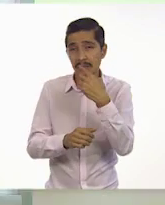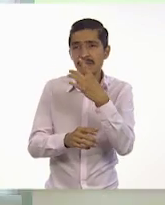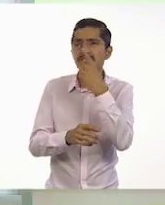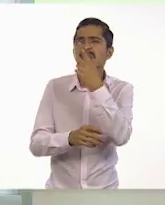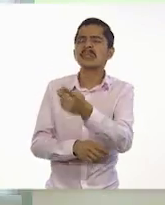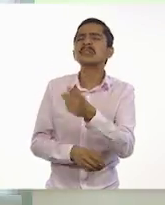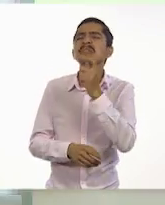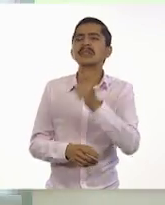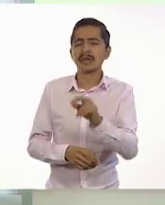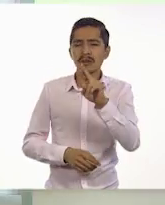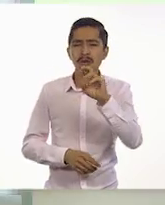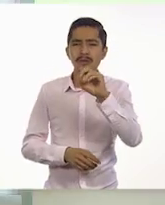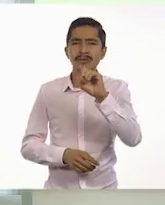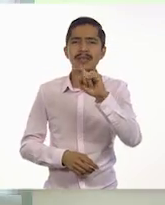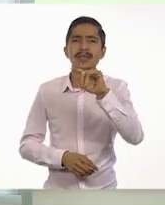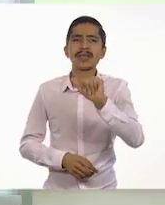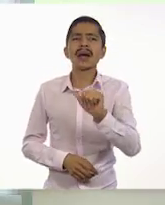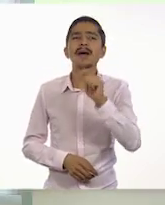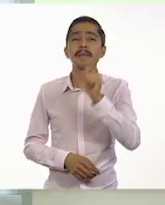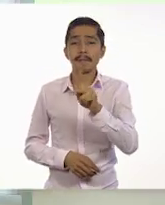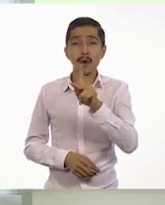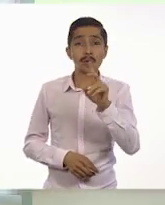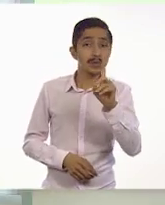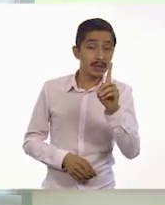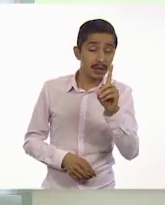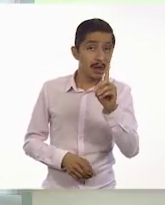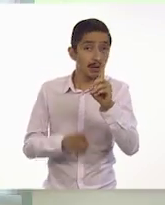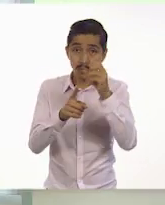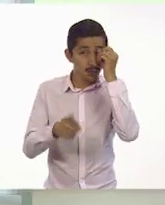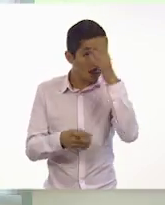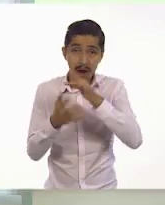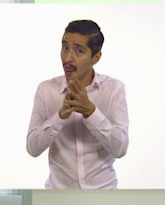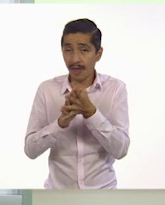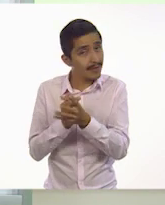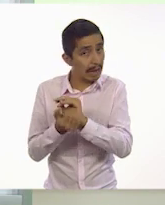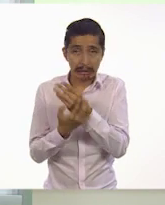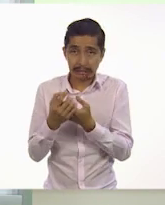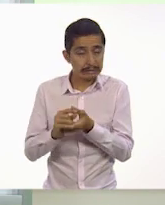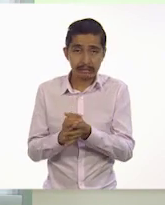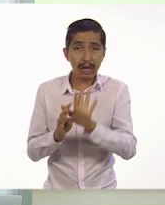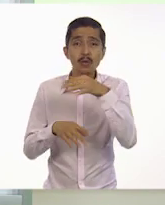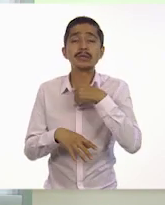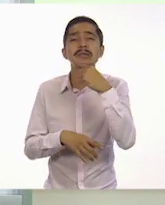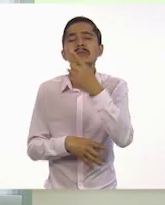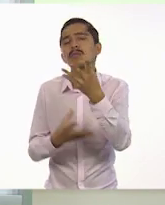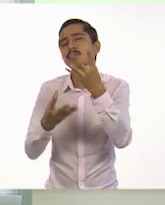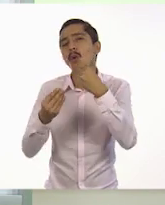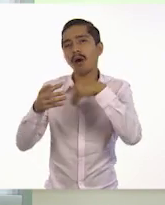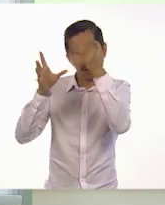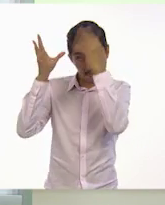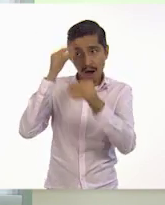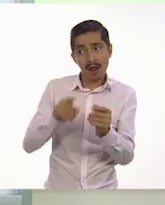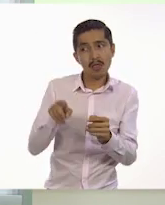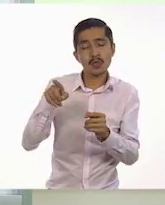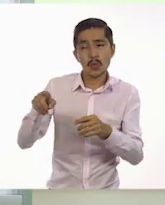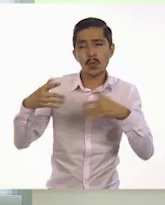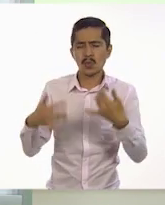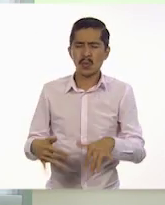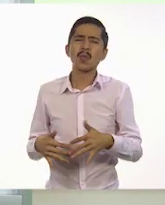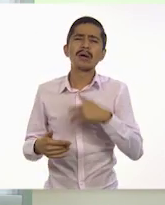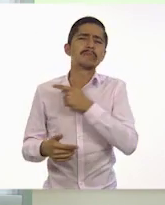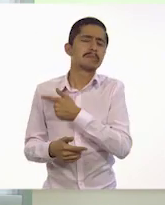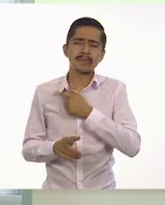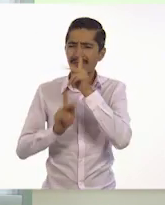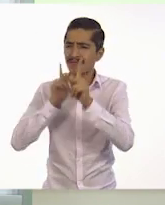la carta, Rosita. Posdata. No olvides lavarte las manos. Queremos decirte que hemos aprendido mucho de ti y nos gusta que